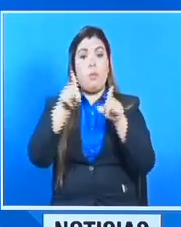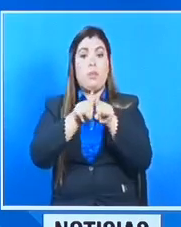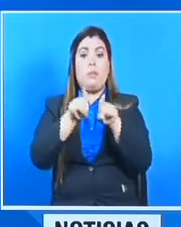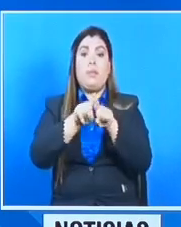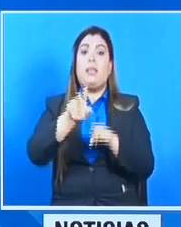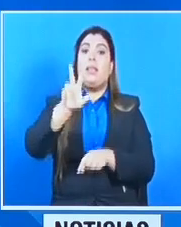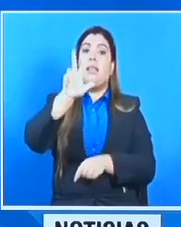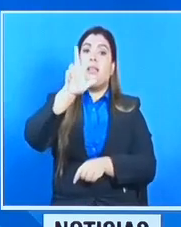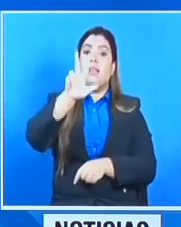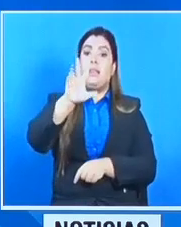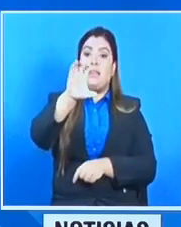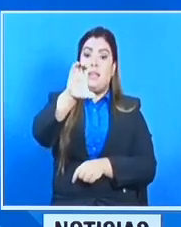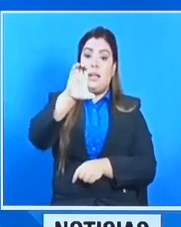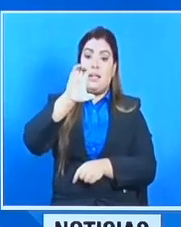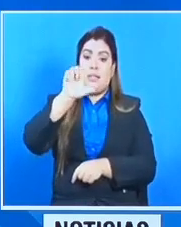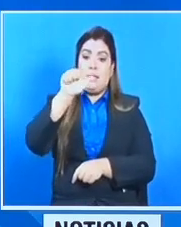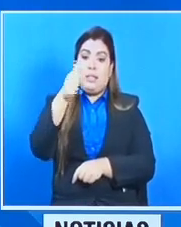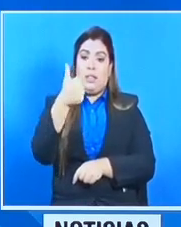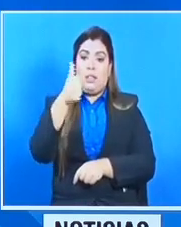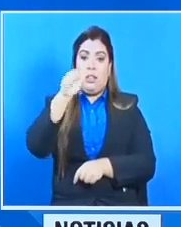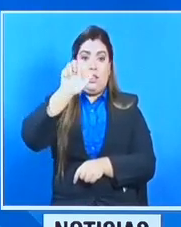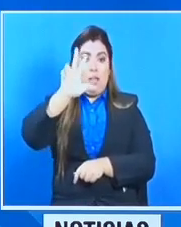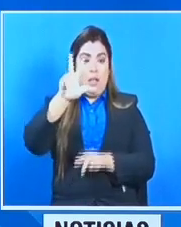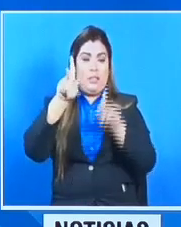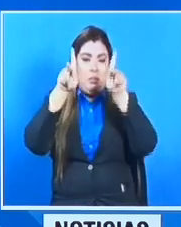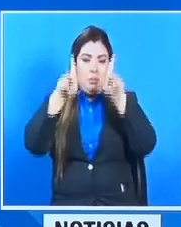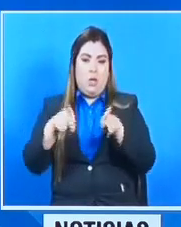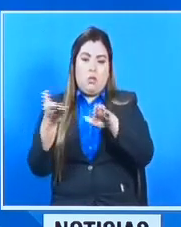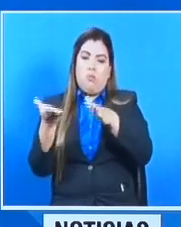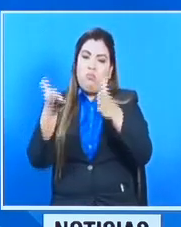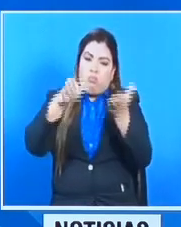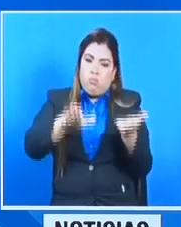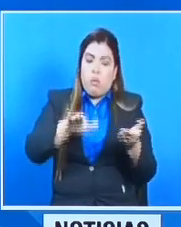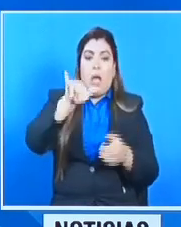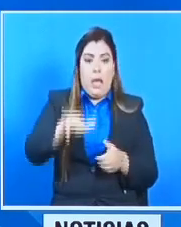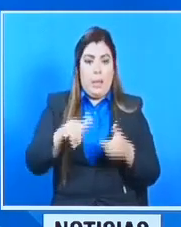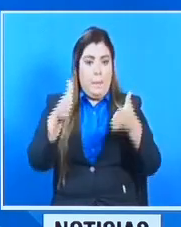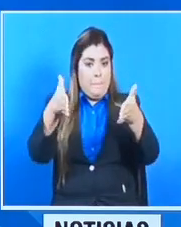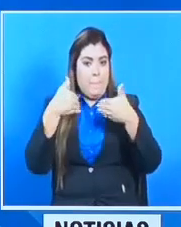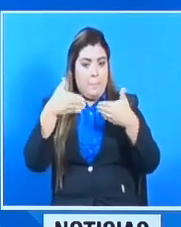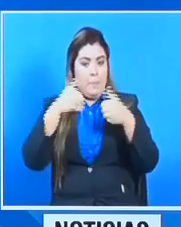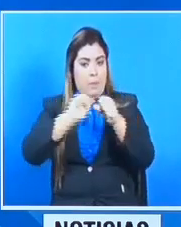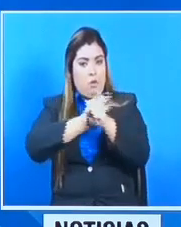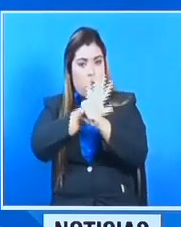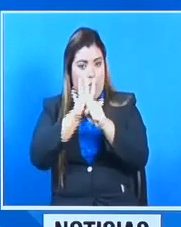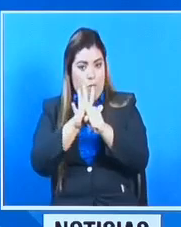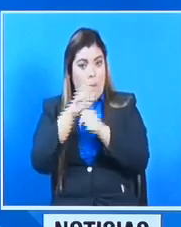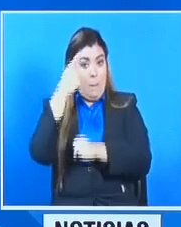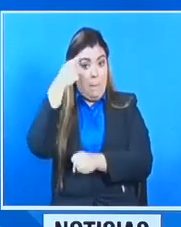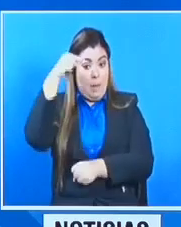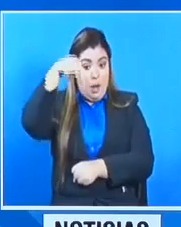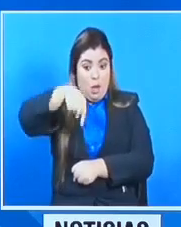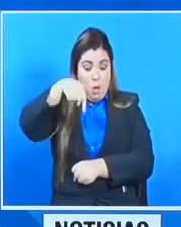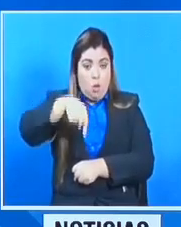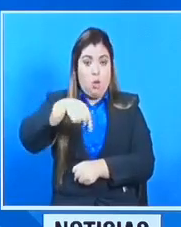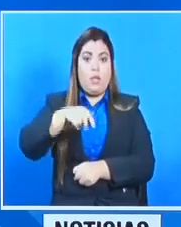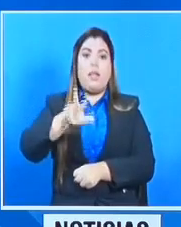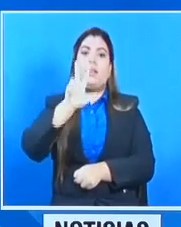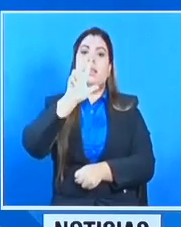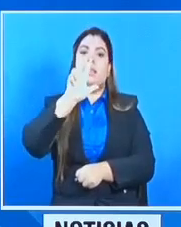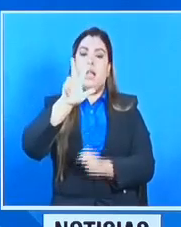Reportamos 313 defunciones acumuladas, de las cuales para el día de hoy son 3